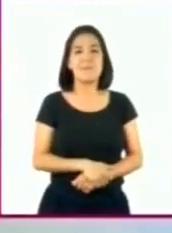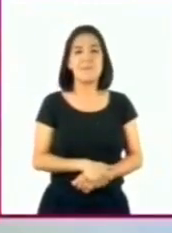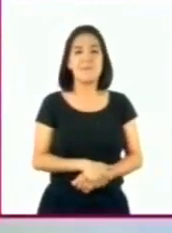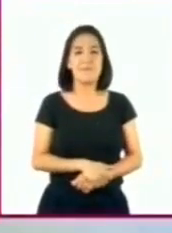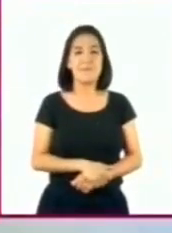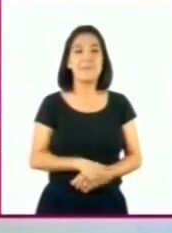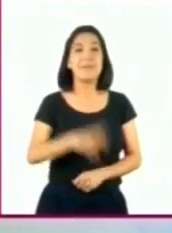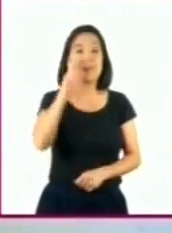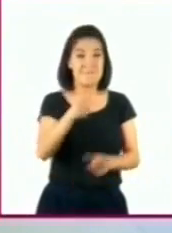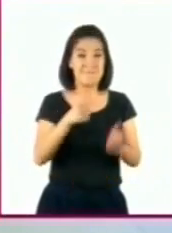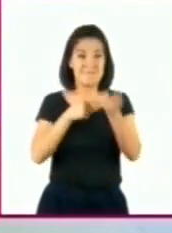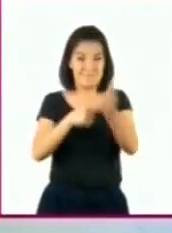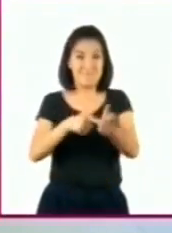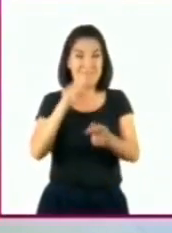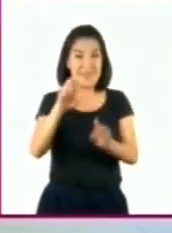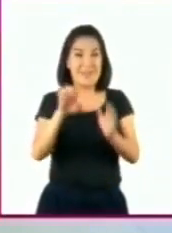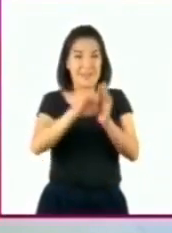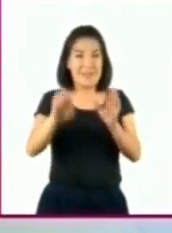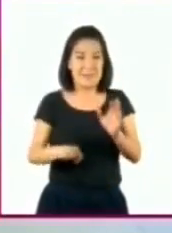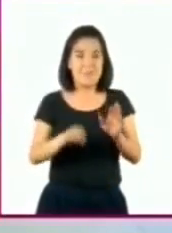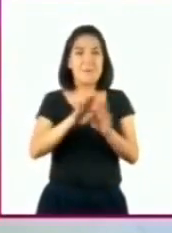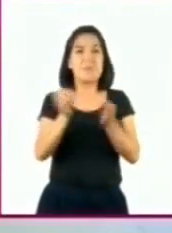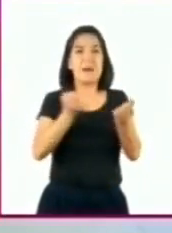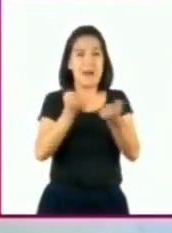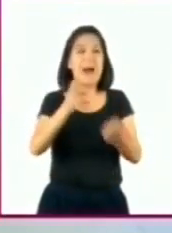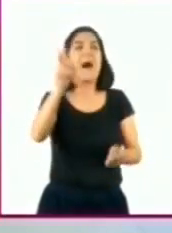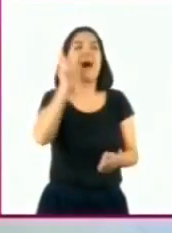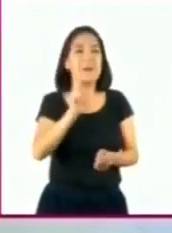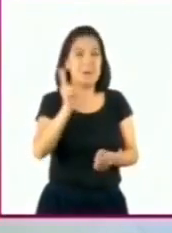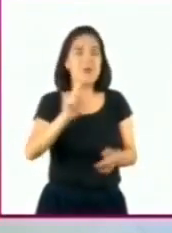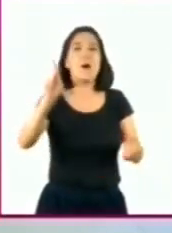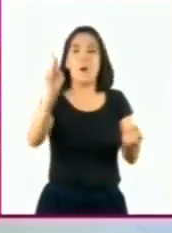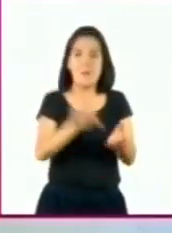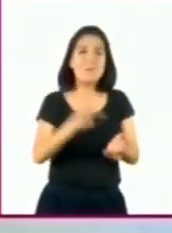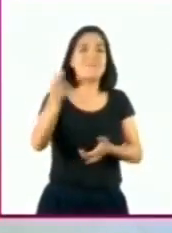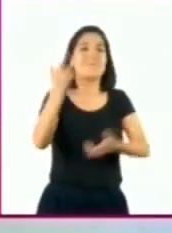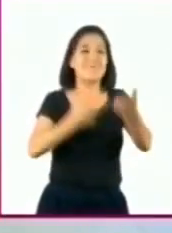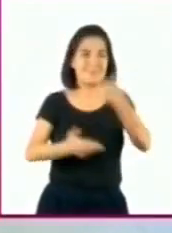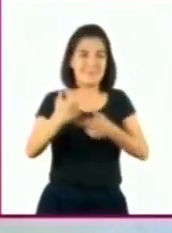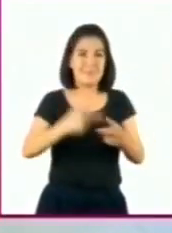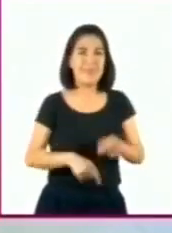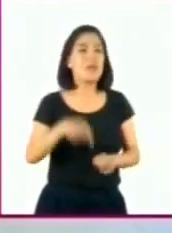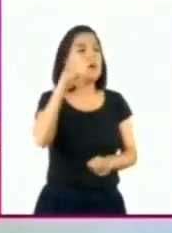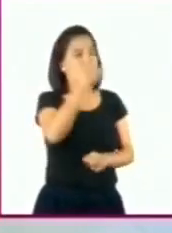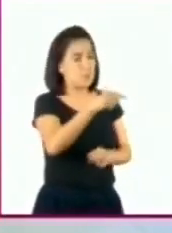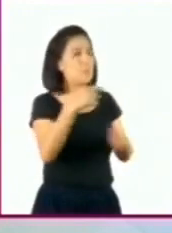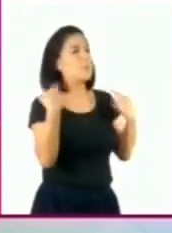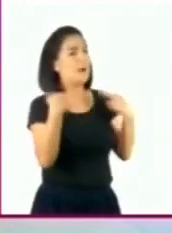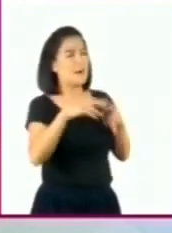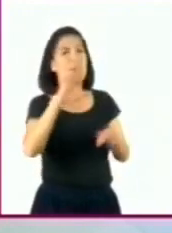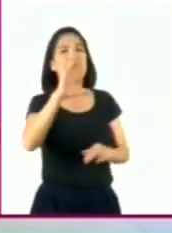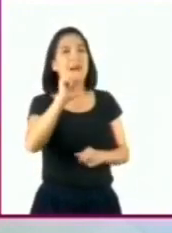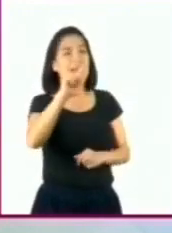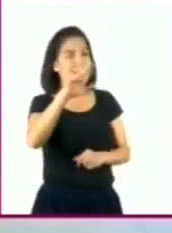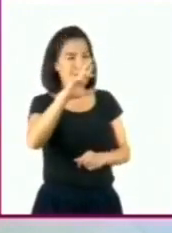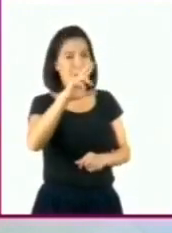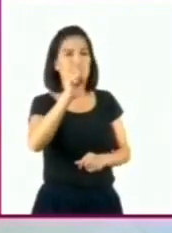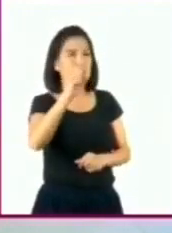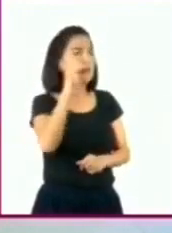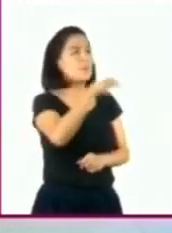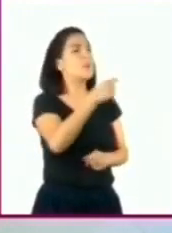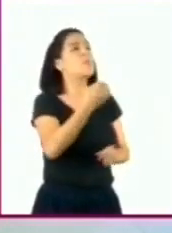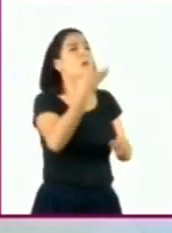¿Siguieron el ejercicio? Intentémoslo una vez más. Carlos, ubiquemos ahora tu estatura.